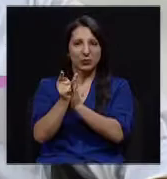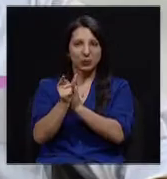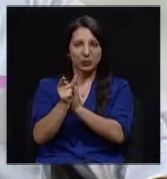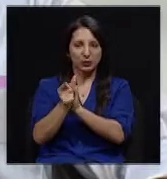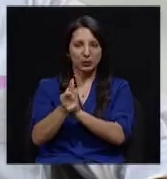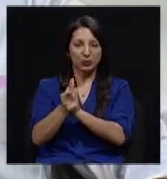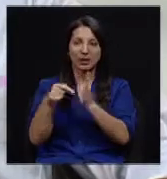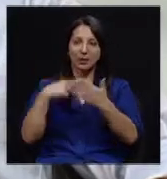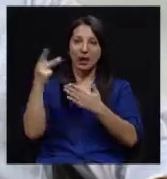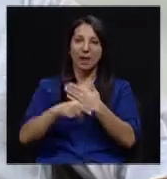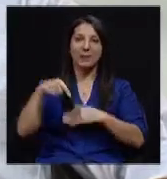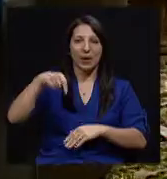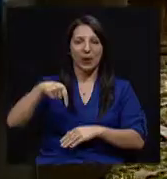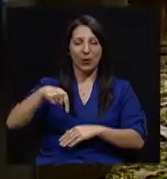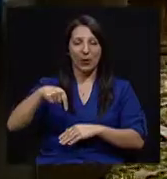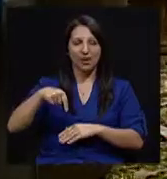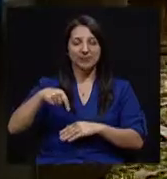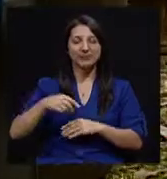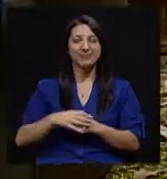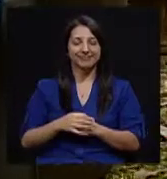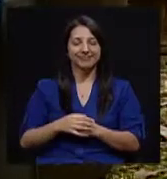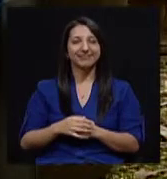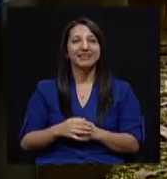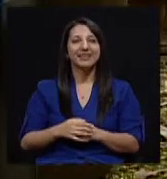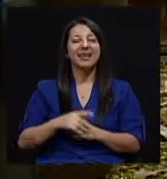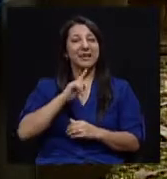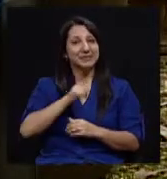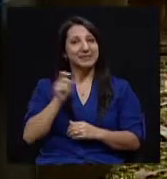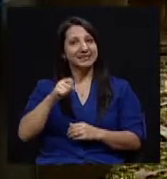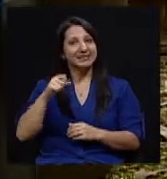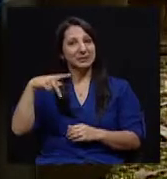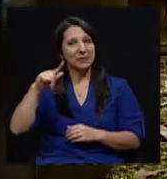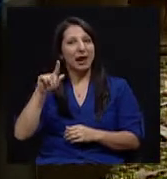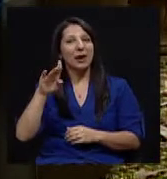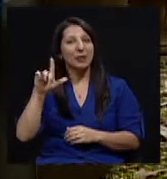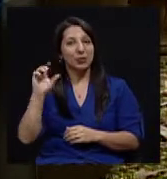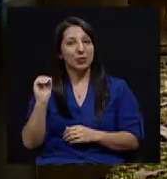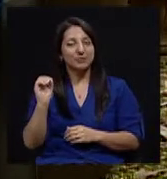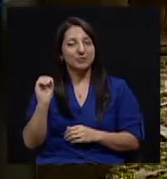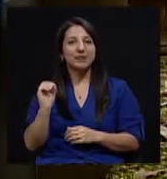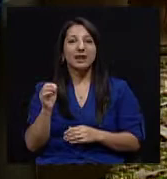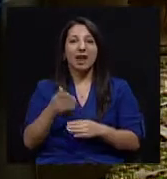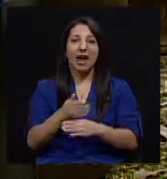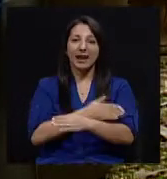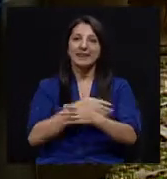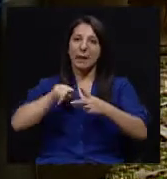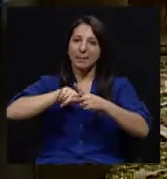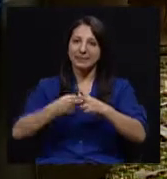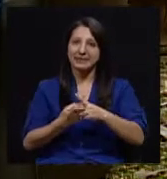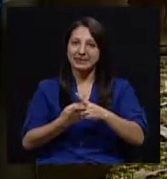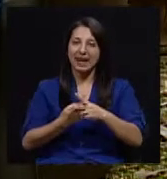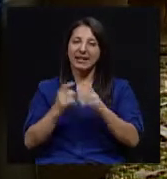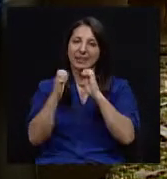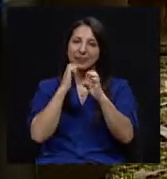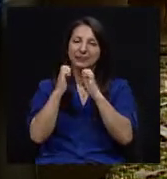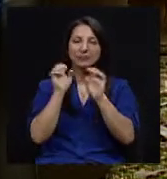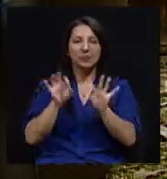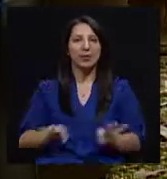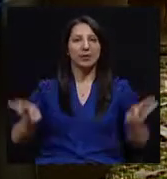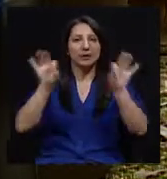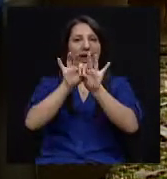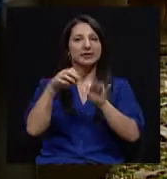programa del día de hoy, Seidy. Claro. Pablo, antes de empezar nuestra entrevista es importante